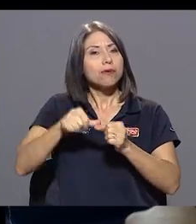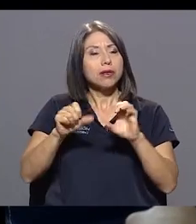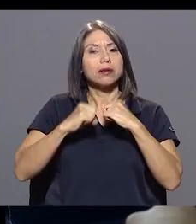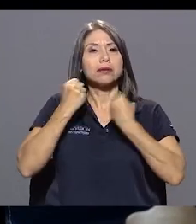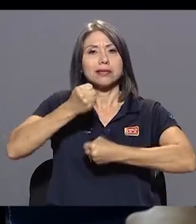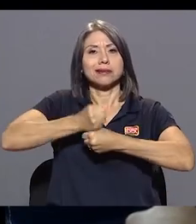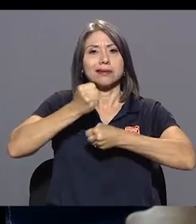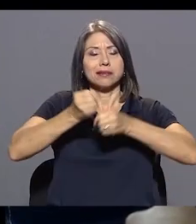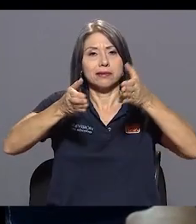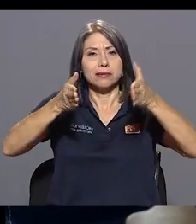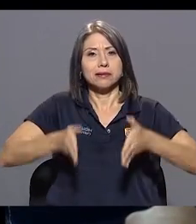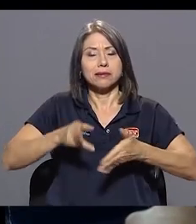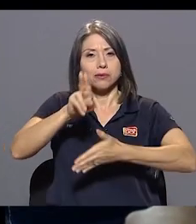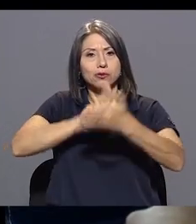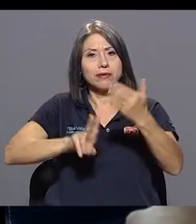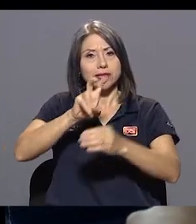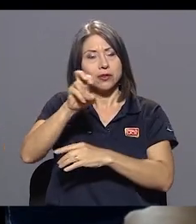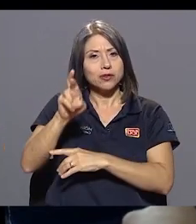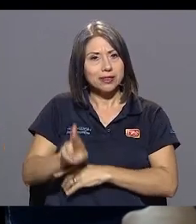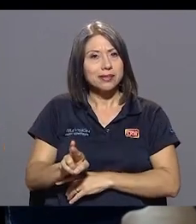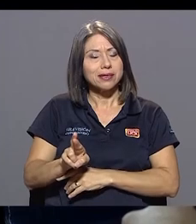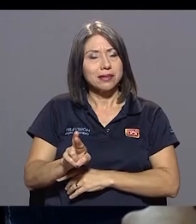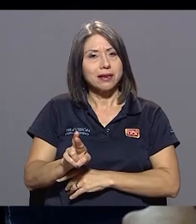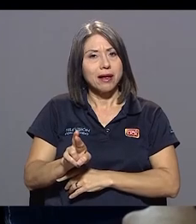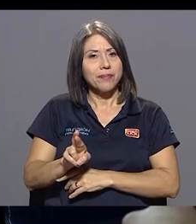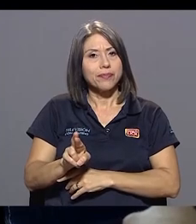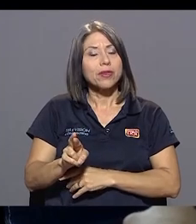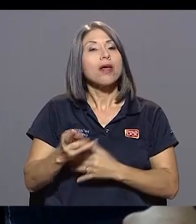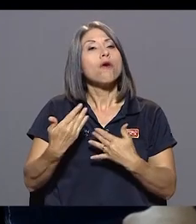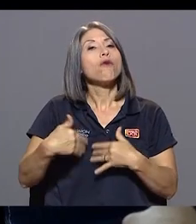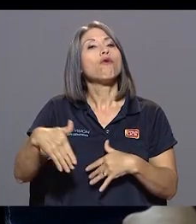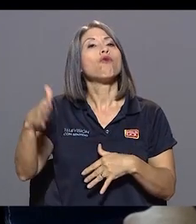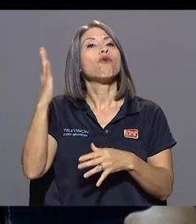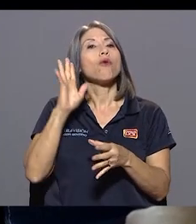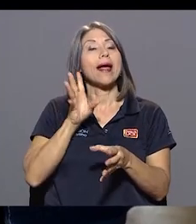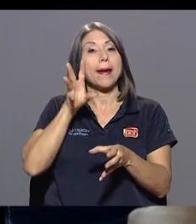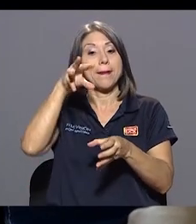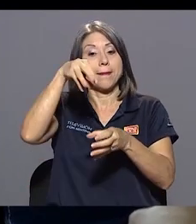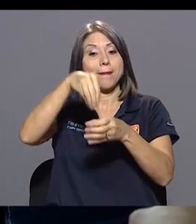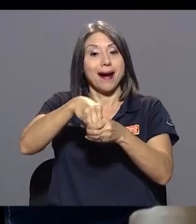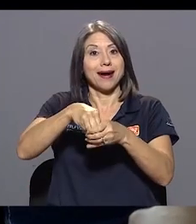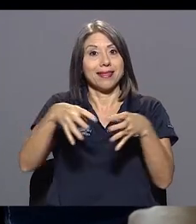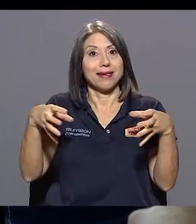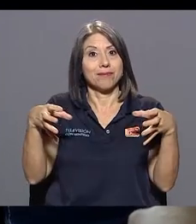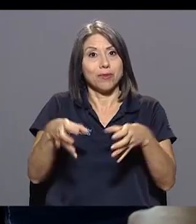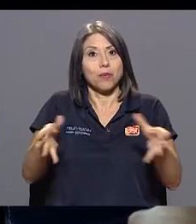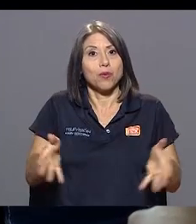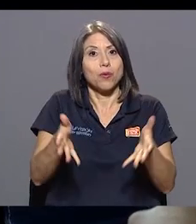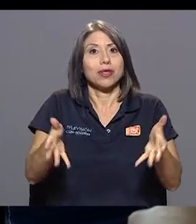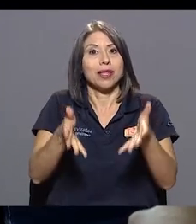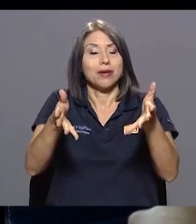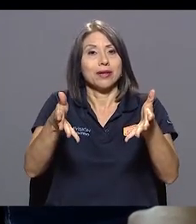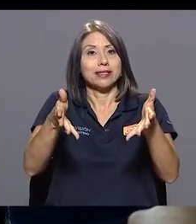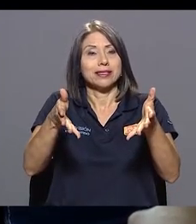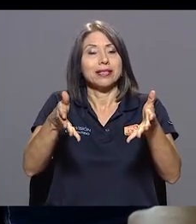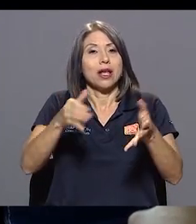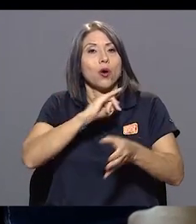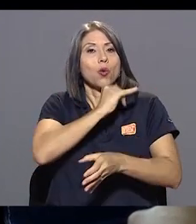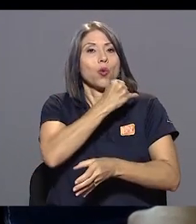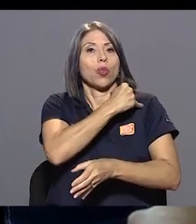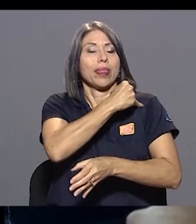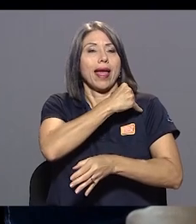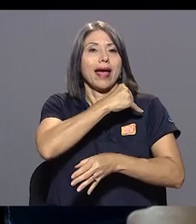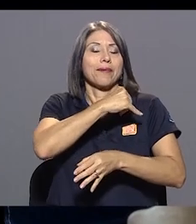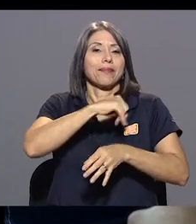empleados de la Universidad de Costa Rica fue parte de los promotores de la creación de la Junta de Ahorro y Préstamo,